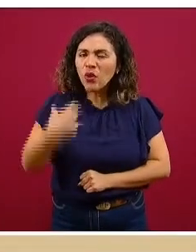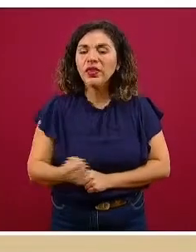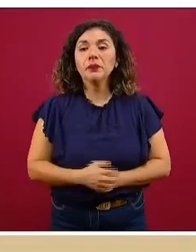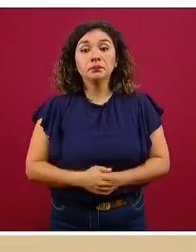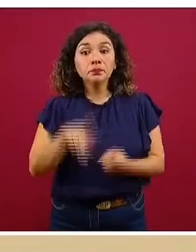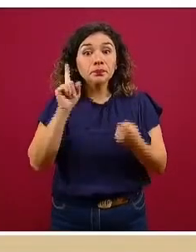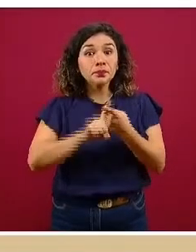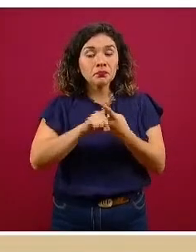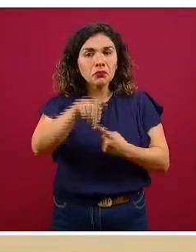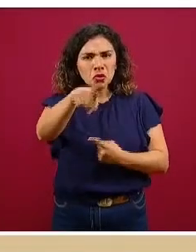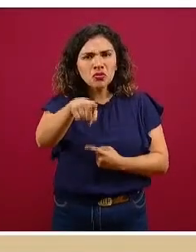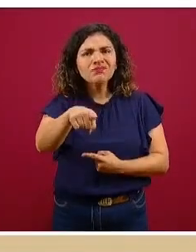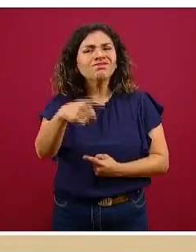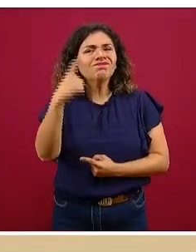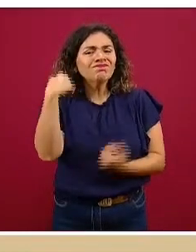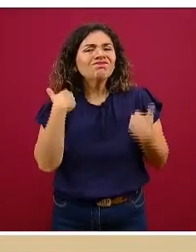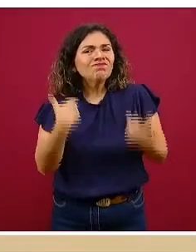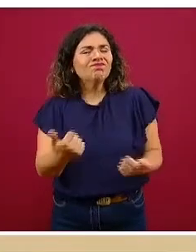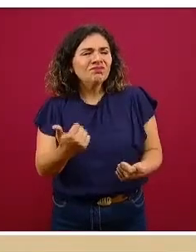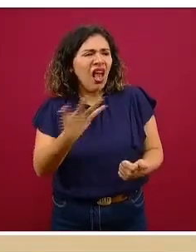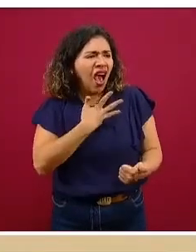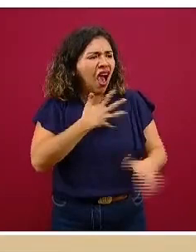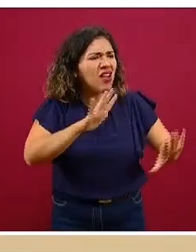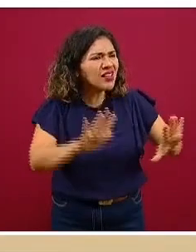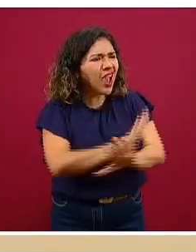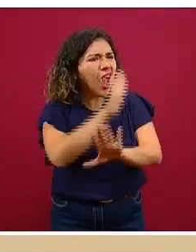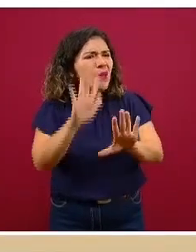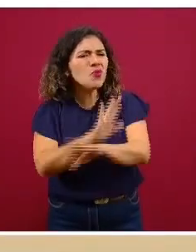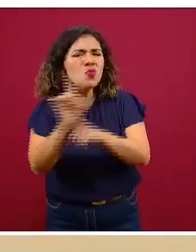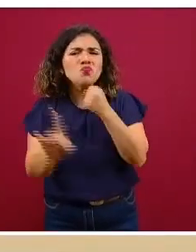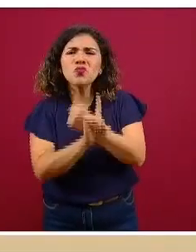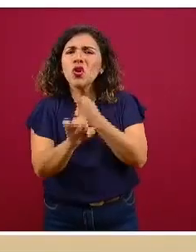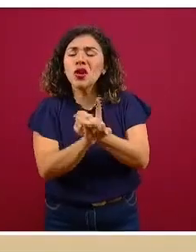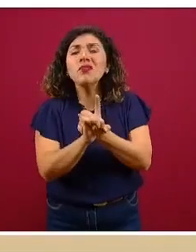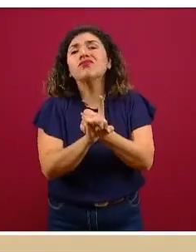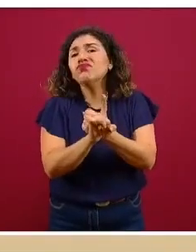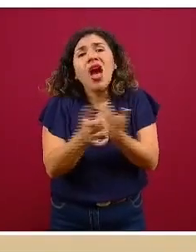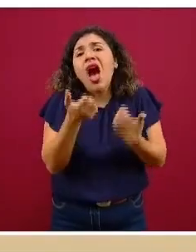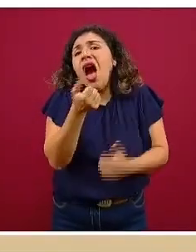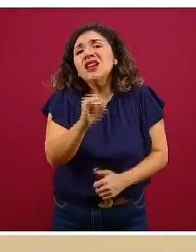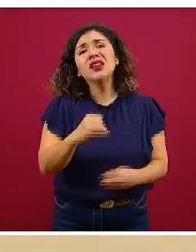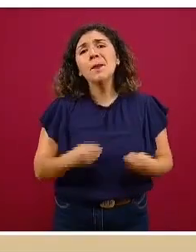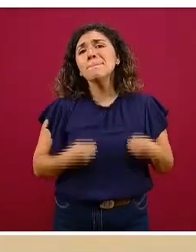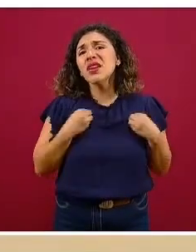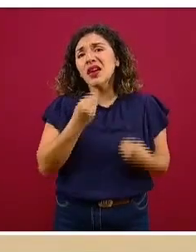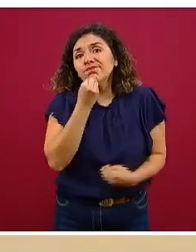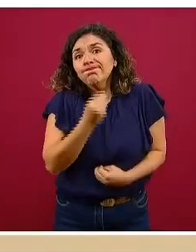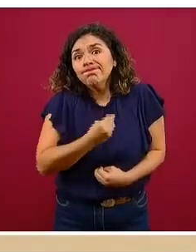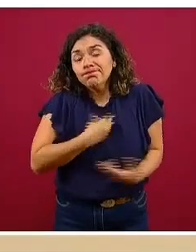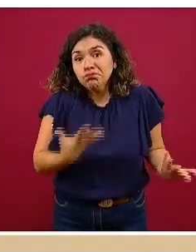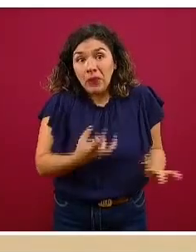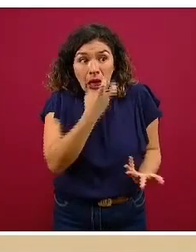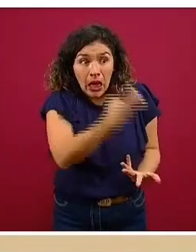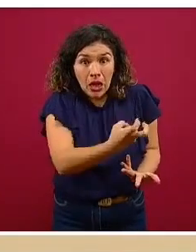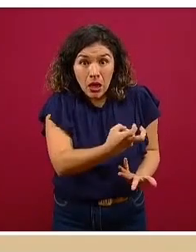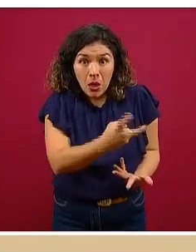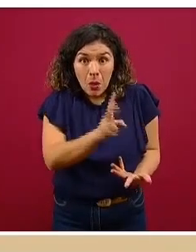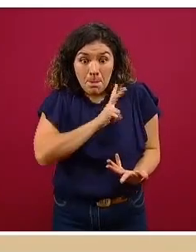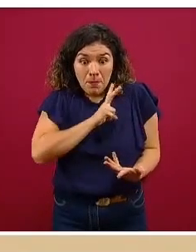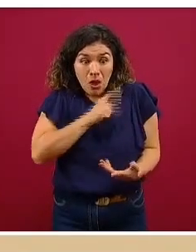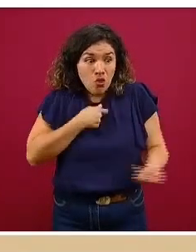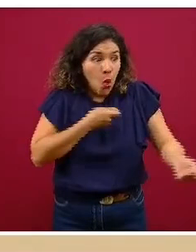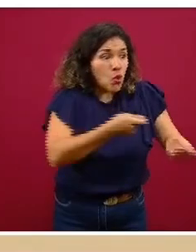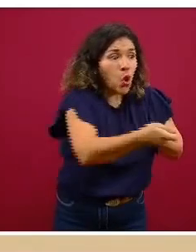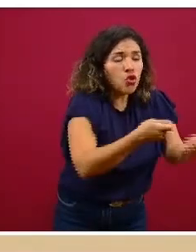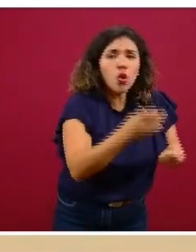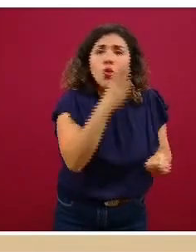aceptar que los cambios y las circunstancias son parte de la vida. Estas circunstancias adversas no van a estar dentro de nuestro control.